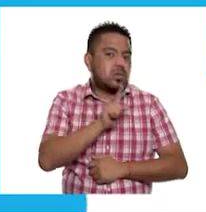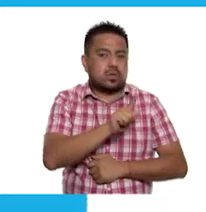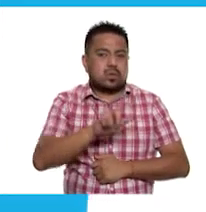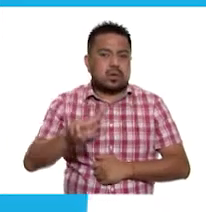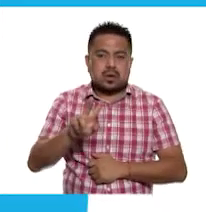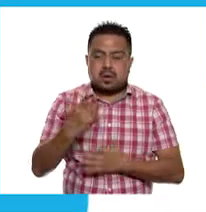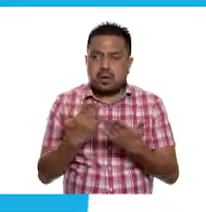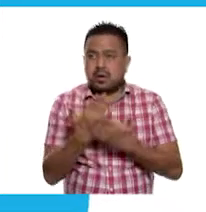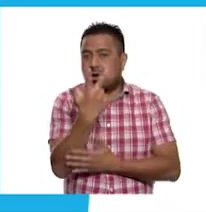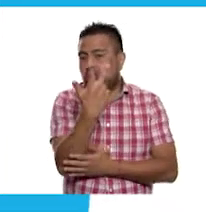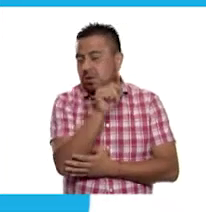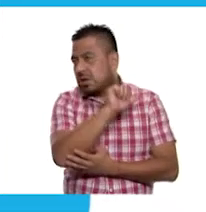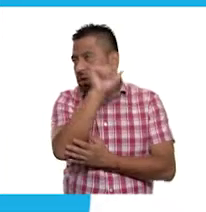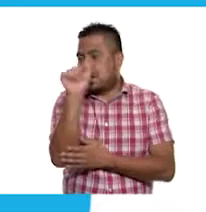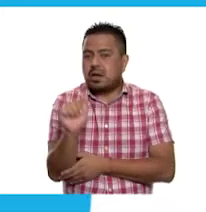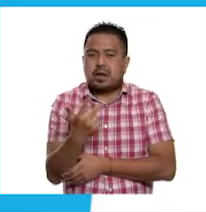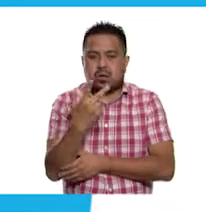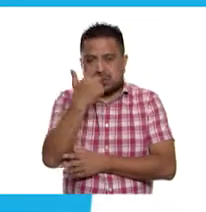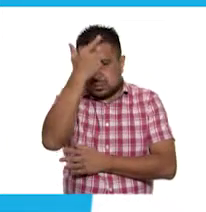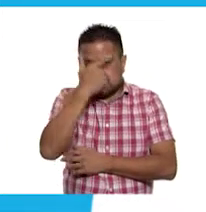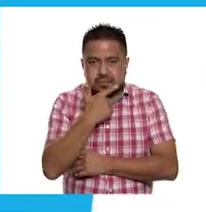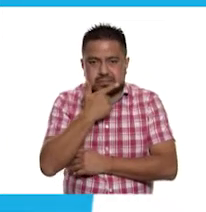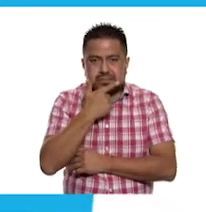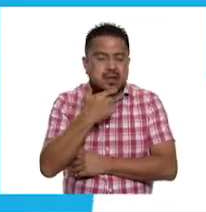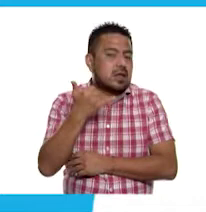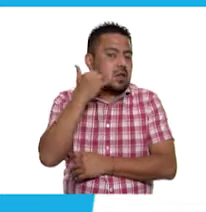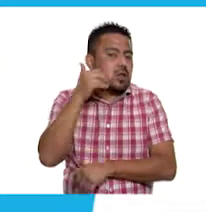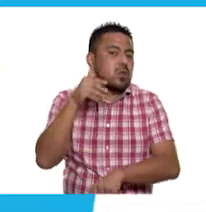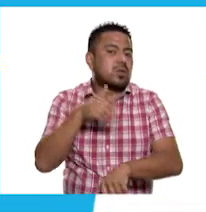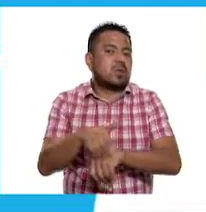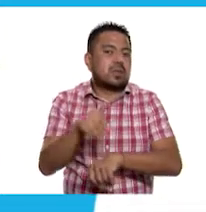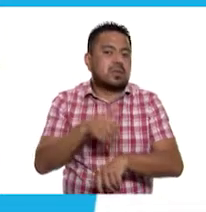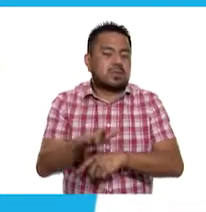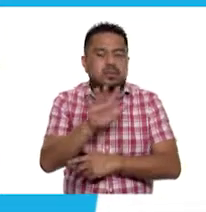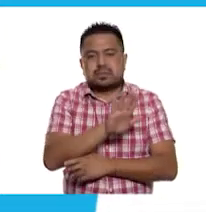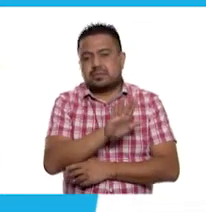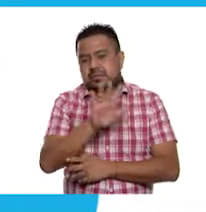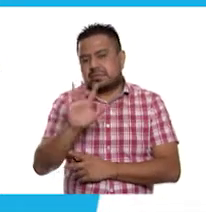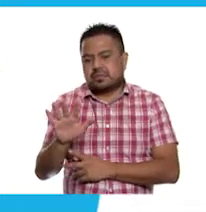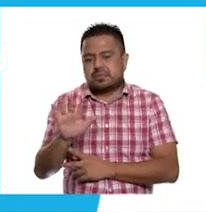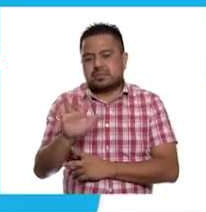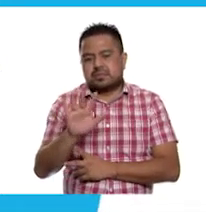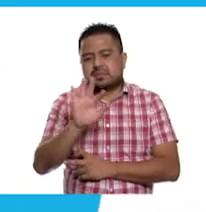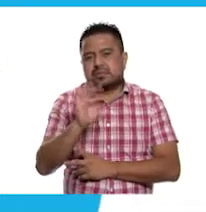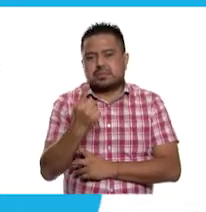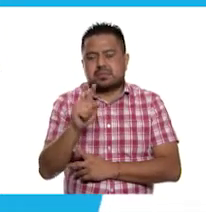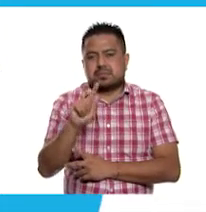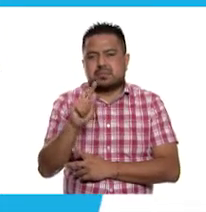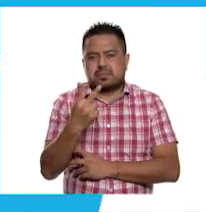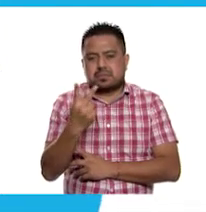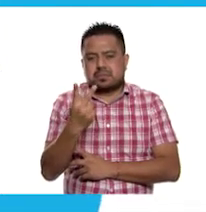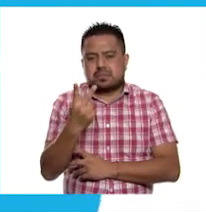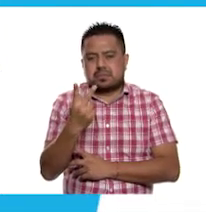lunes a viernes de 8 a 20 horas al teléfono 5541